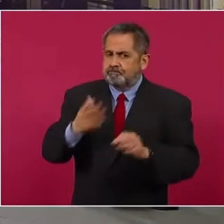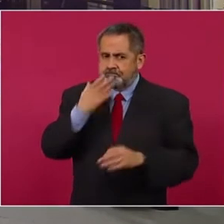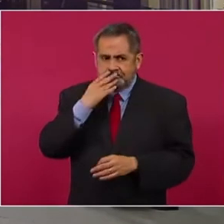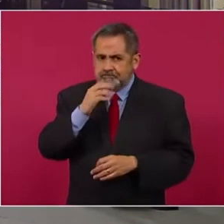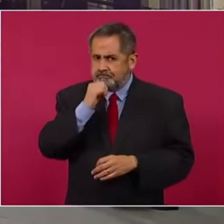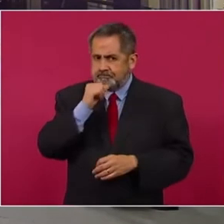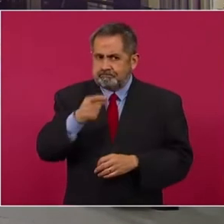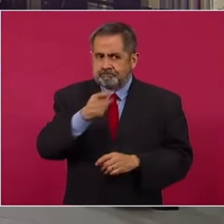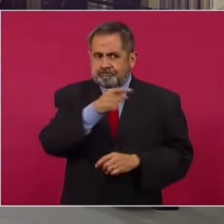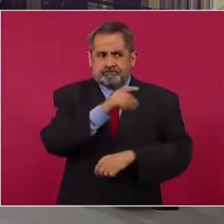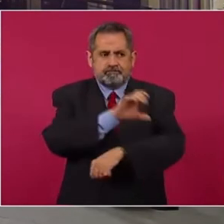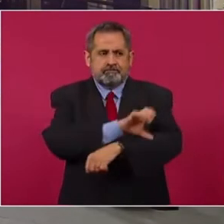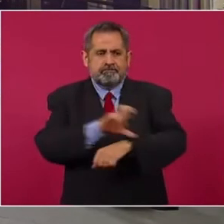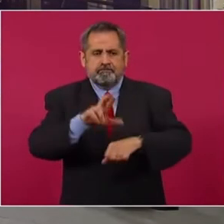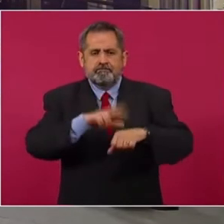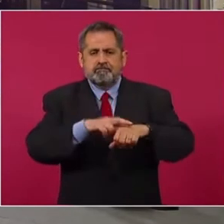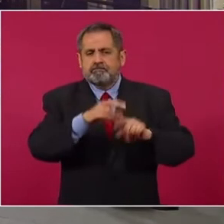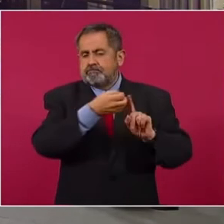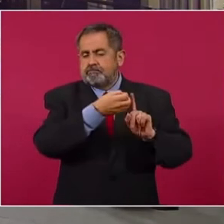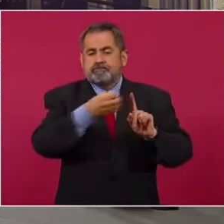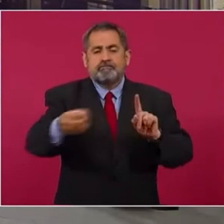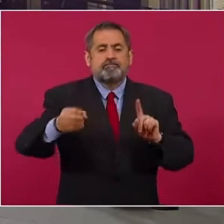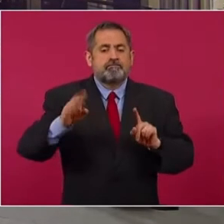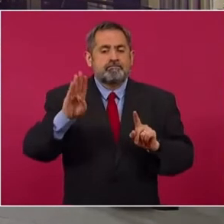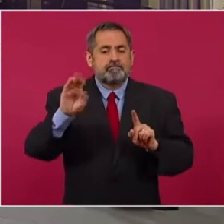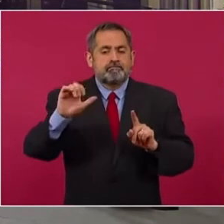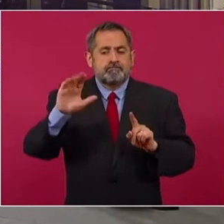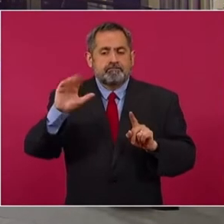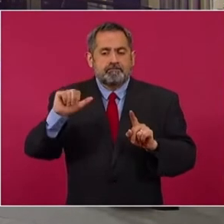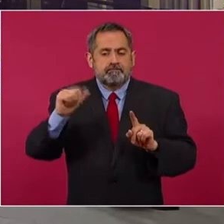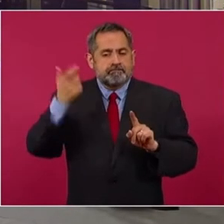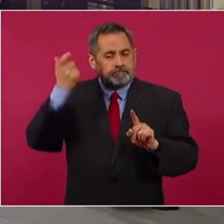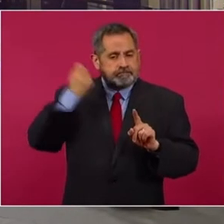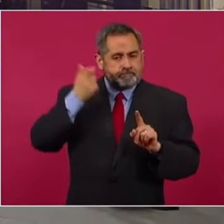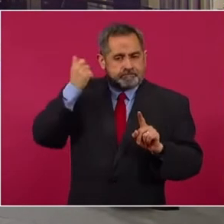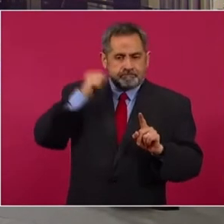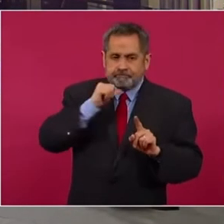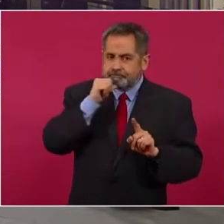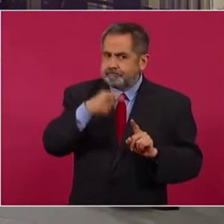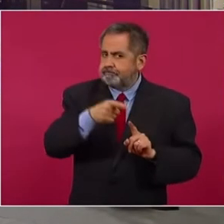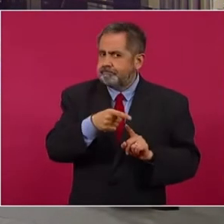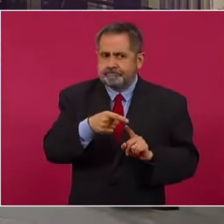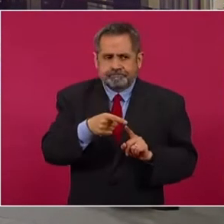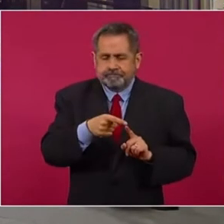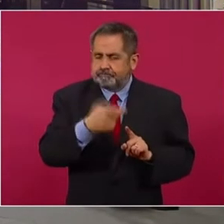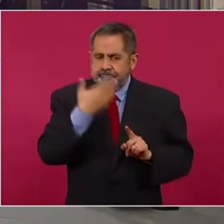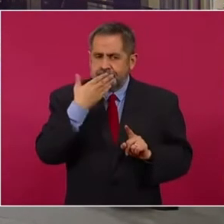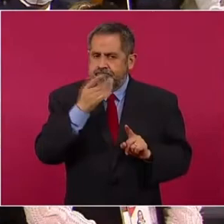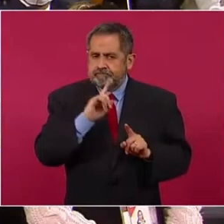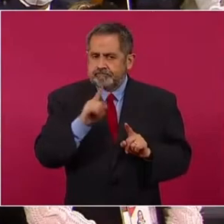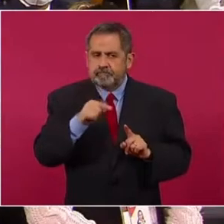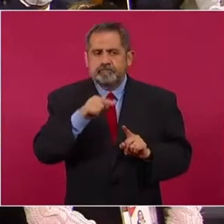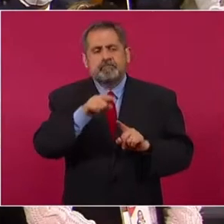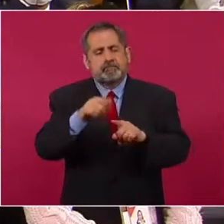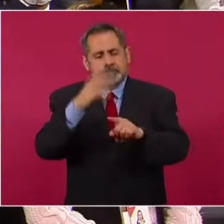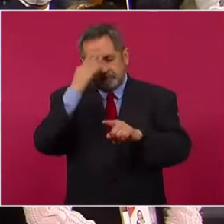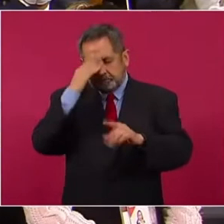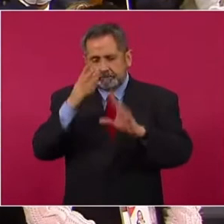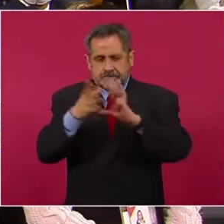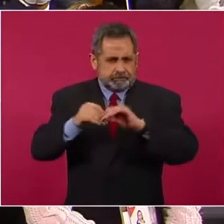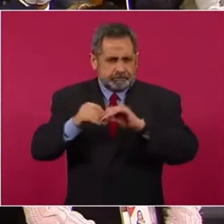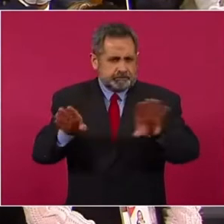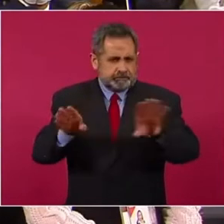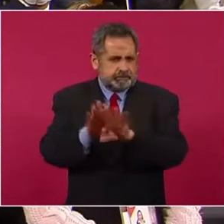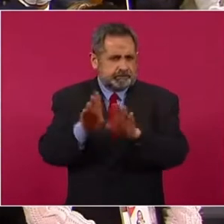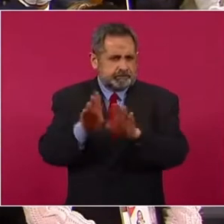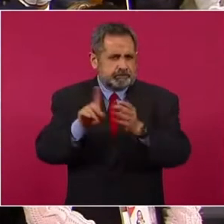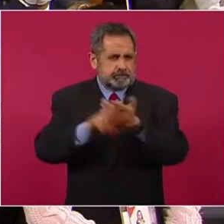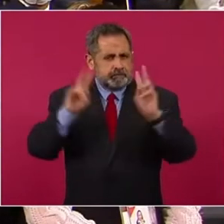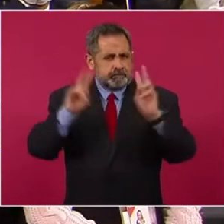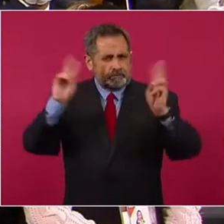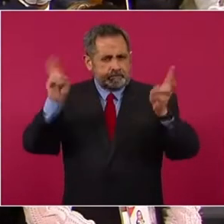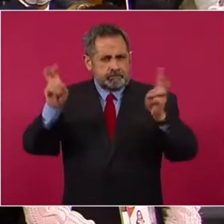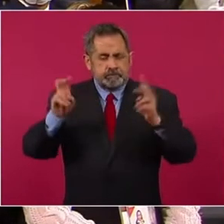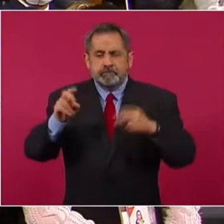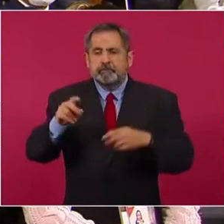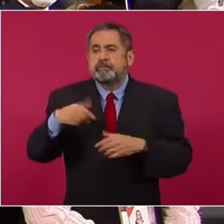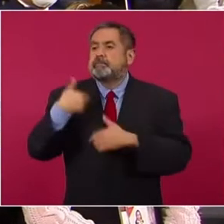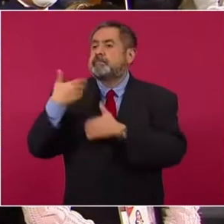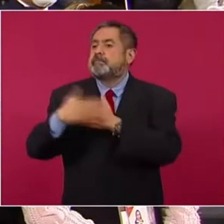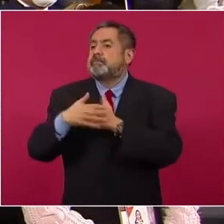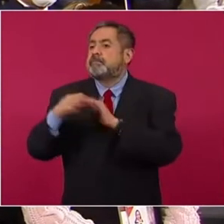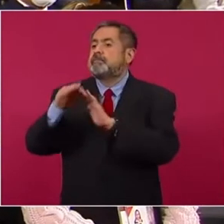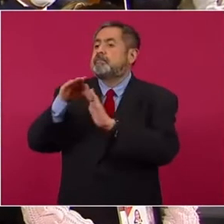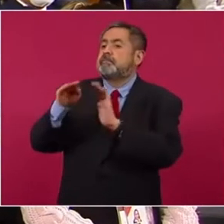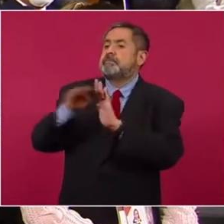coordinación de becas, en el sentido de que, como usted lo sabe y ahorita ya lo puntualizó sobre el tema de la revocación del